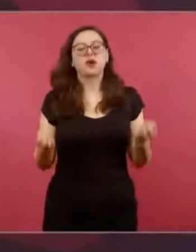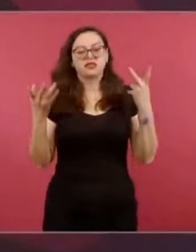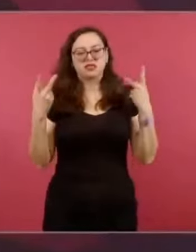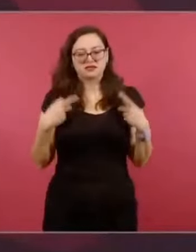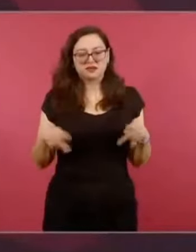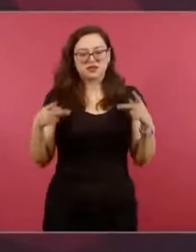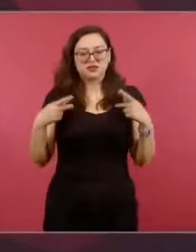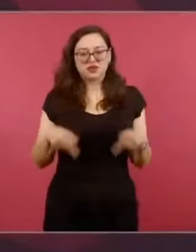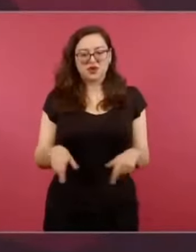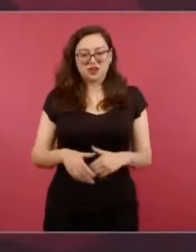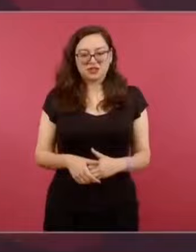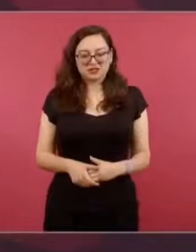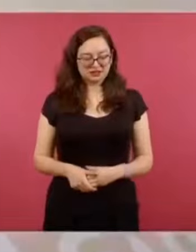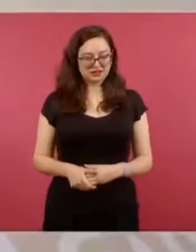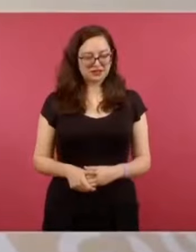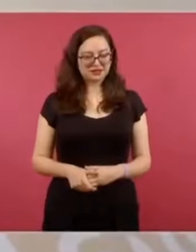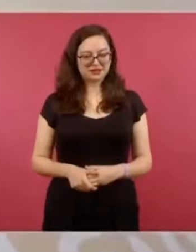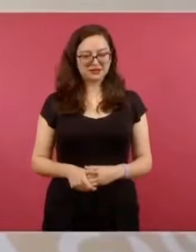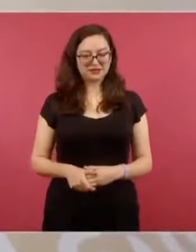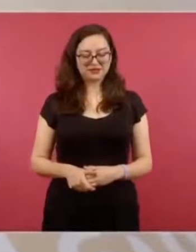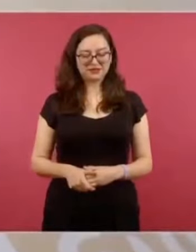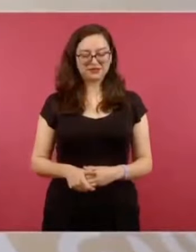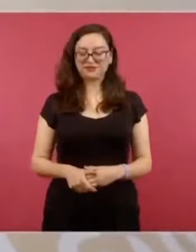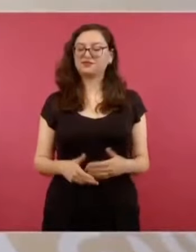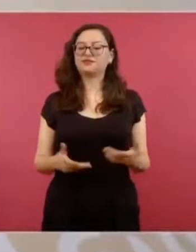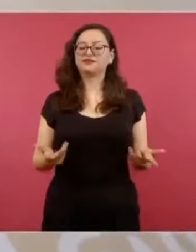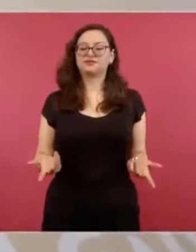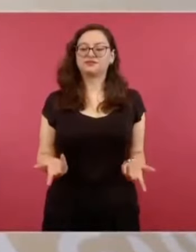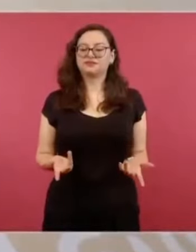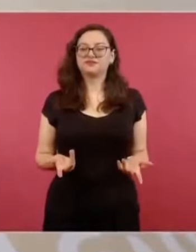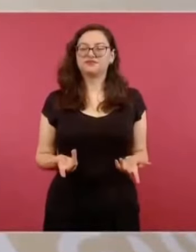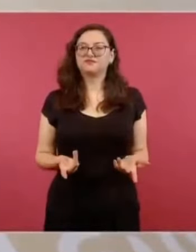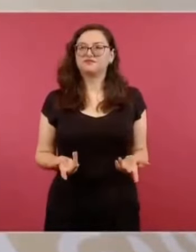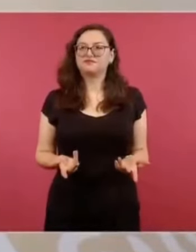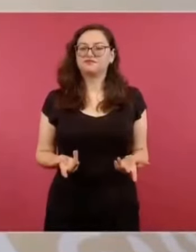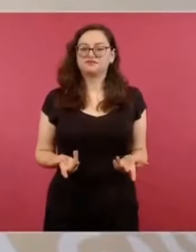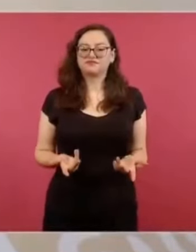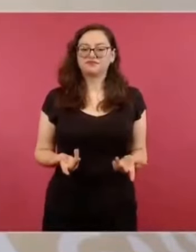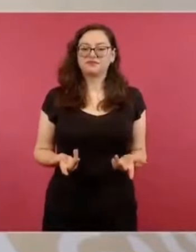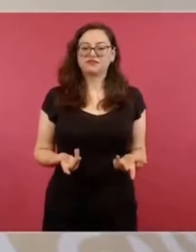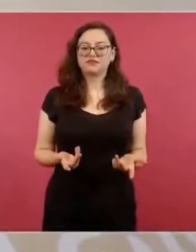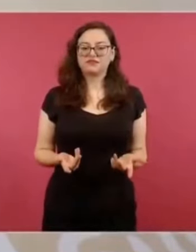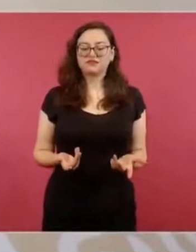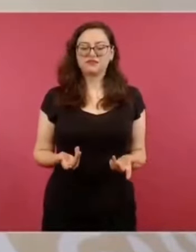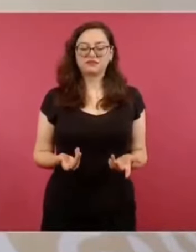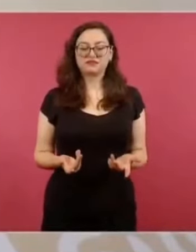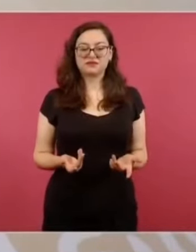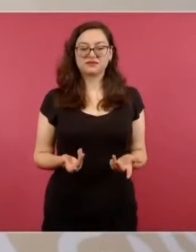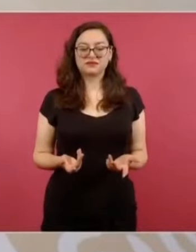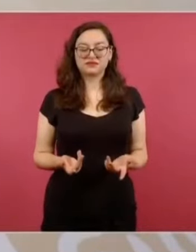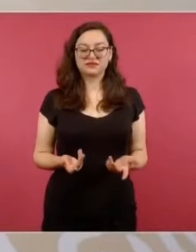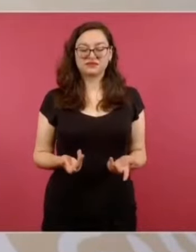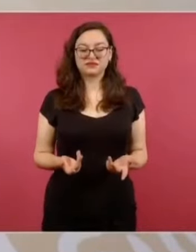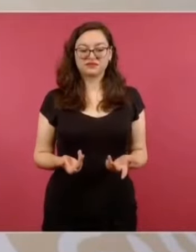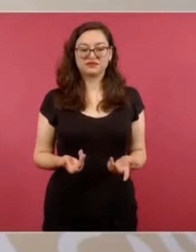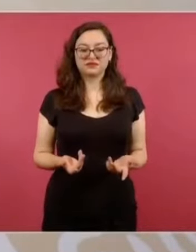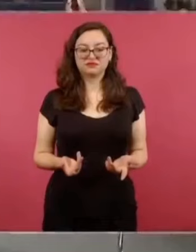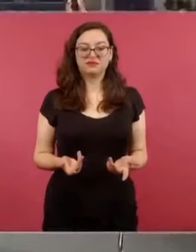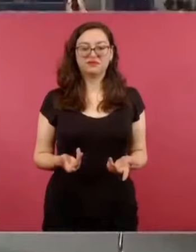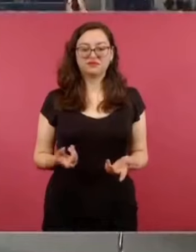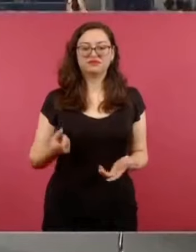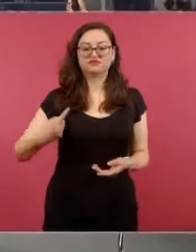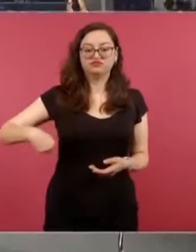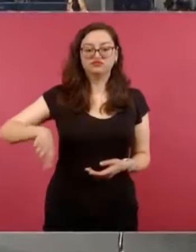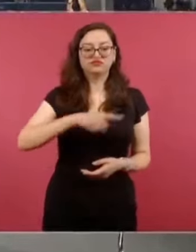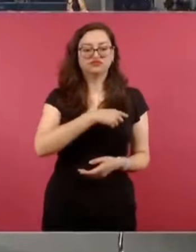Entonces, es una contribución para que tengamos una sociedad